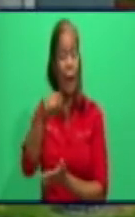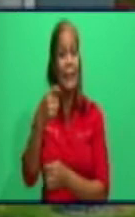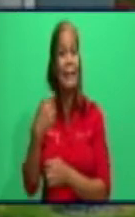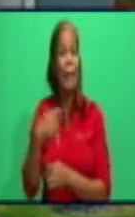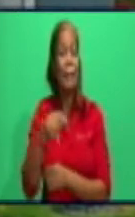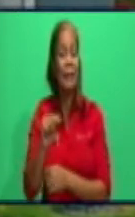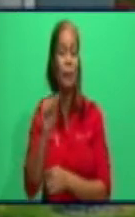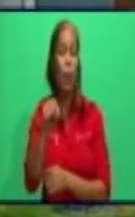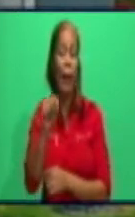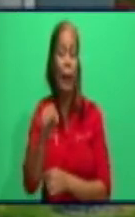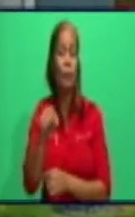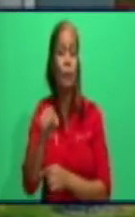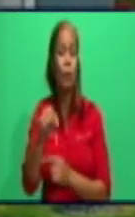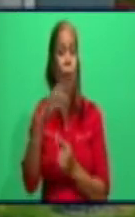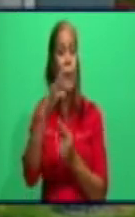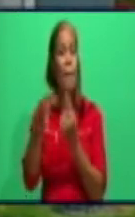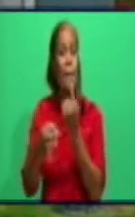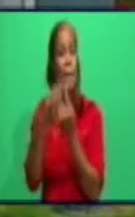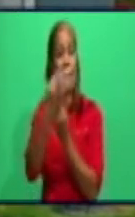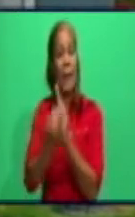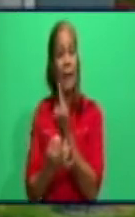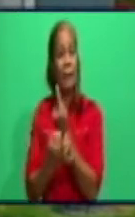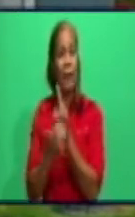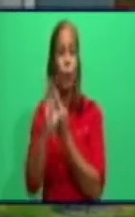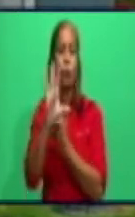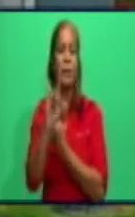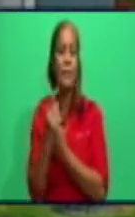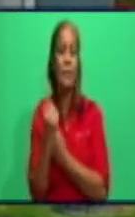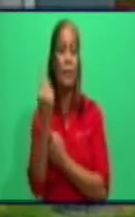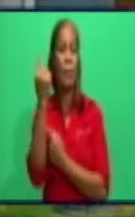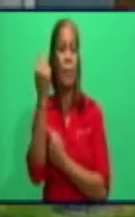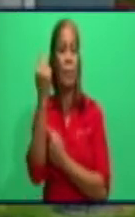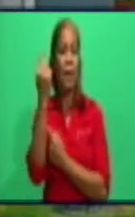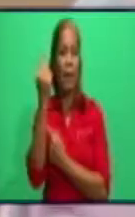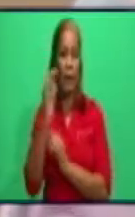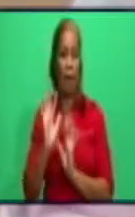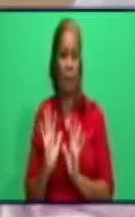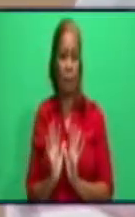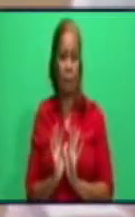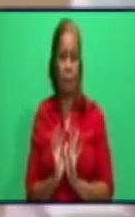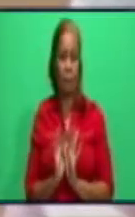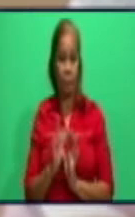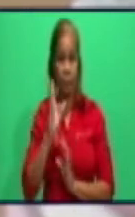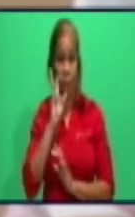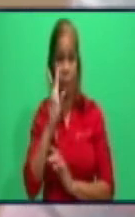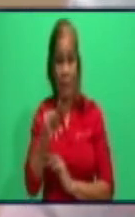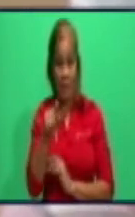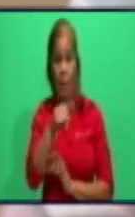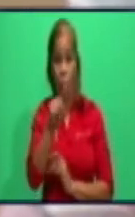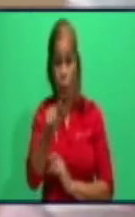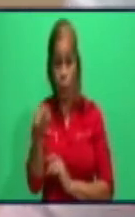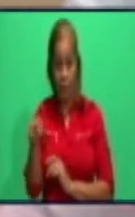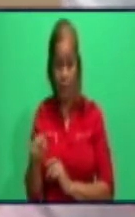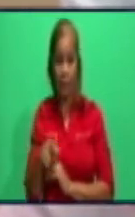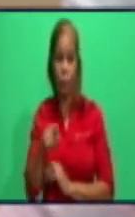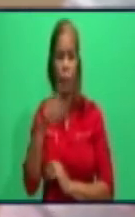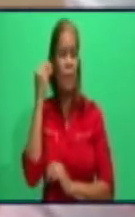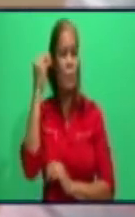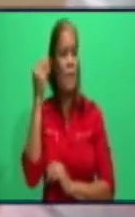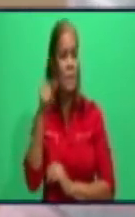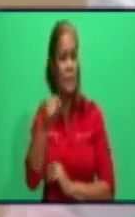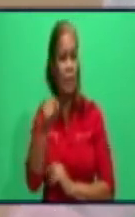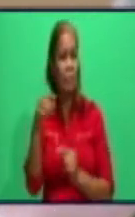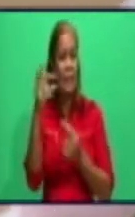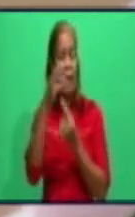plátanos de primera. Miren ustedes, este plátano no es de primera. La